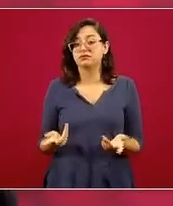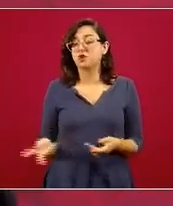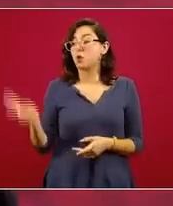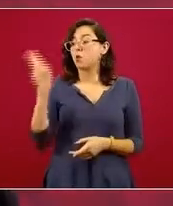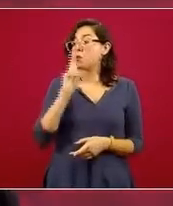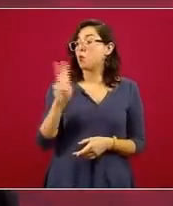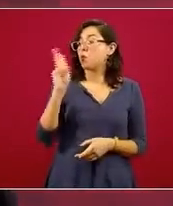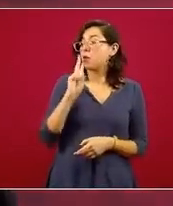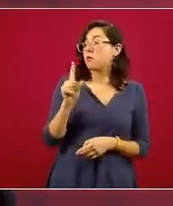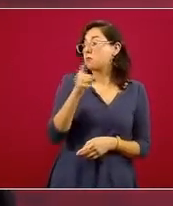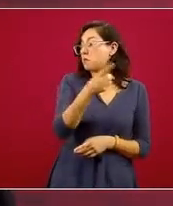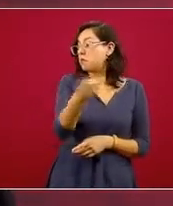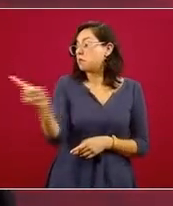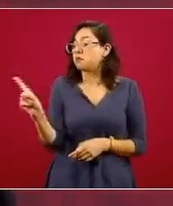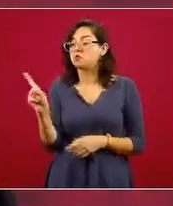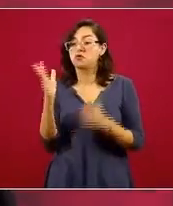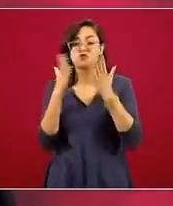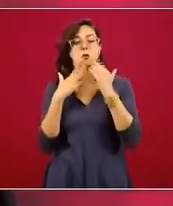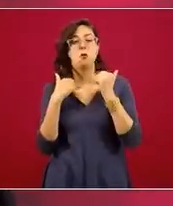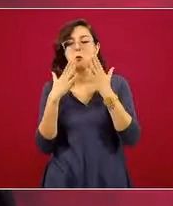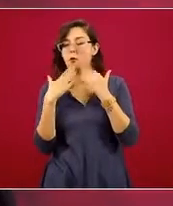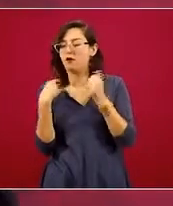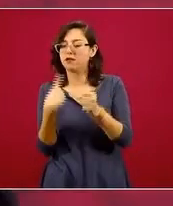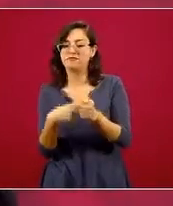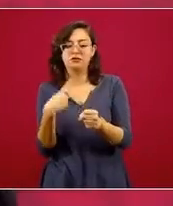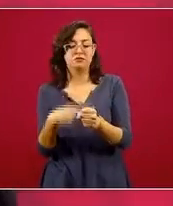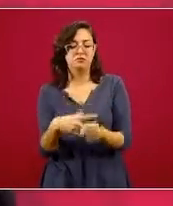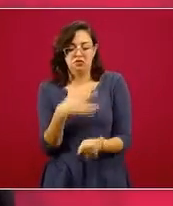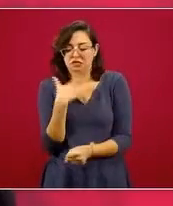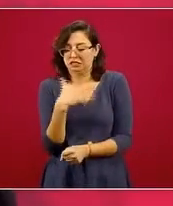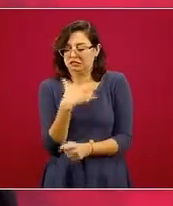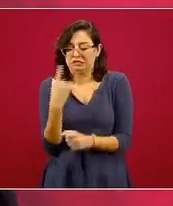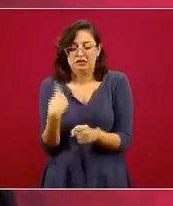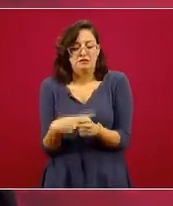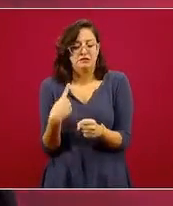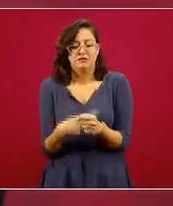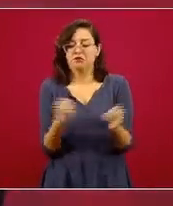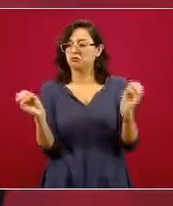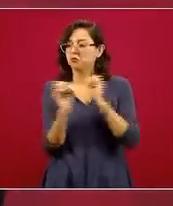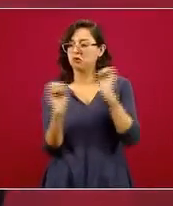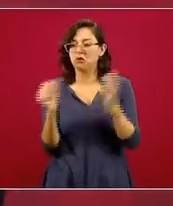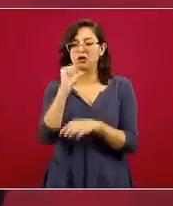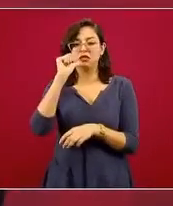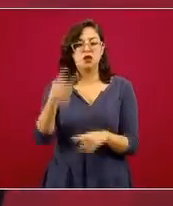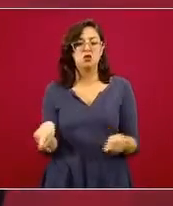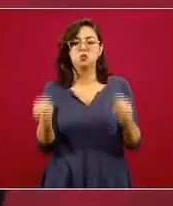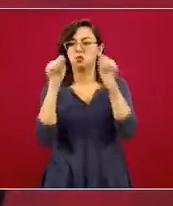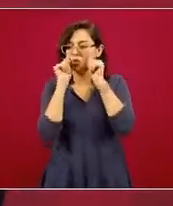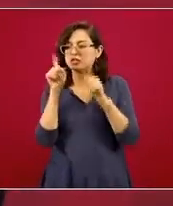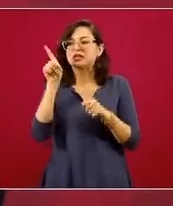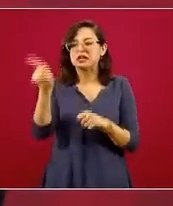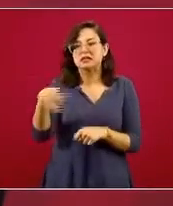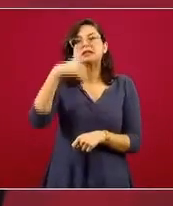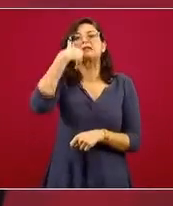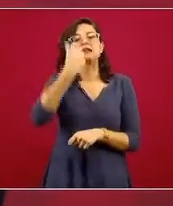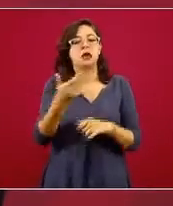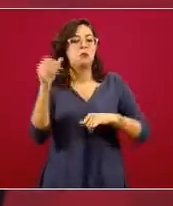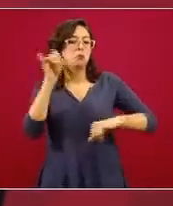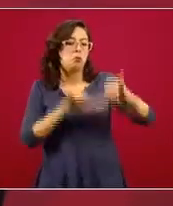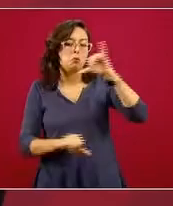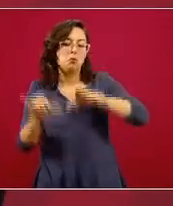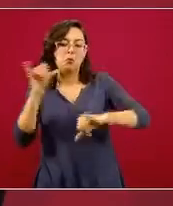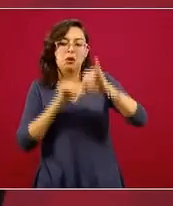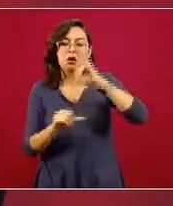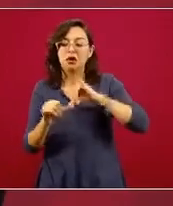indiscriminada, a quien tiene ganas de hacerse una prueba, aunque esté asintomático o asintomática, pues la